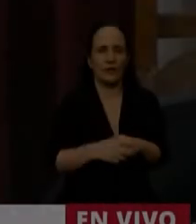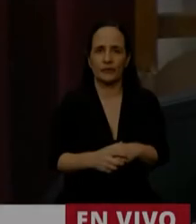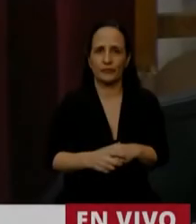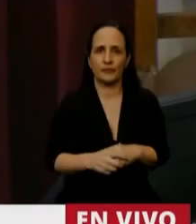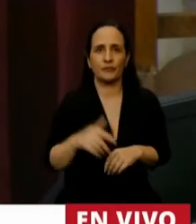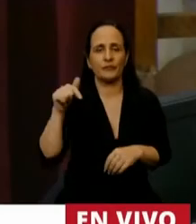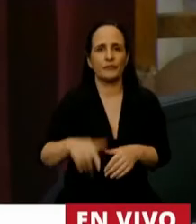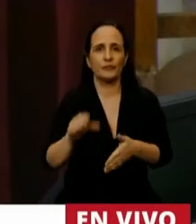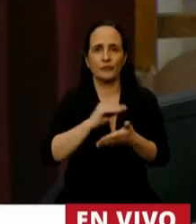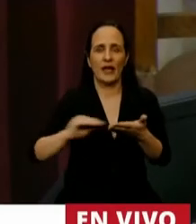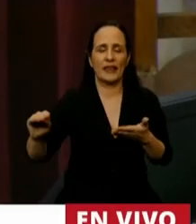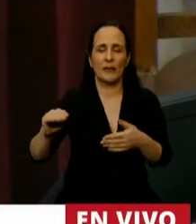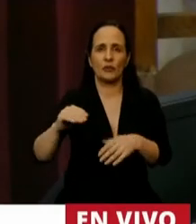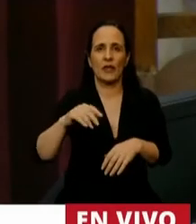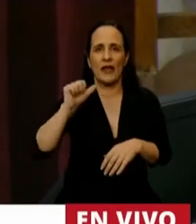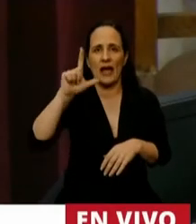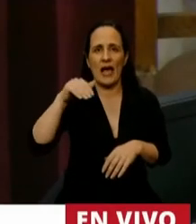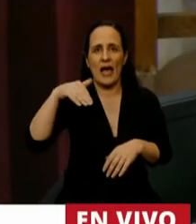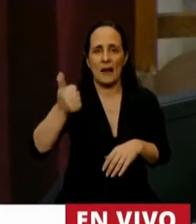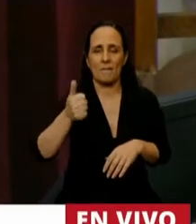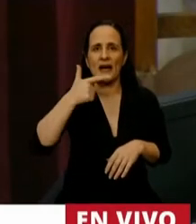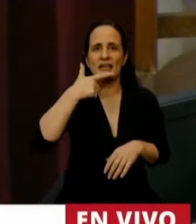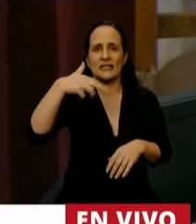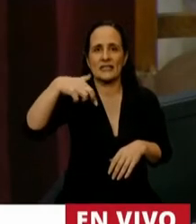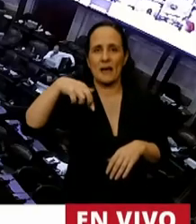Está en uso de la palabra la diputada Alma Zapag.